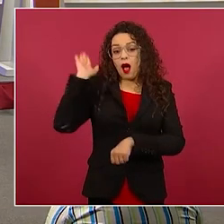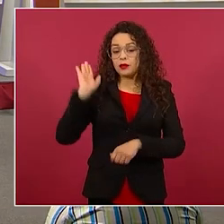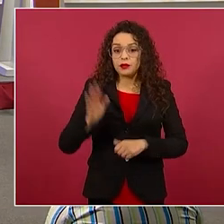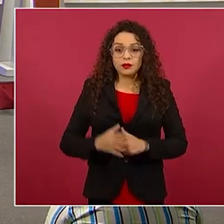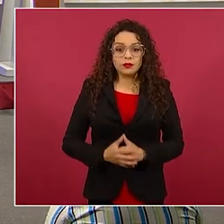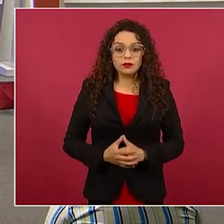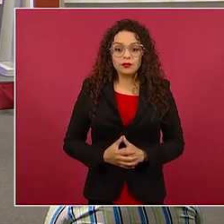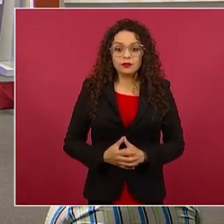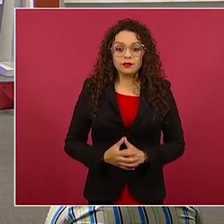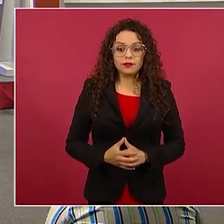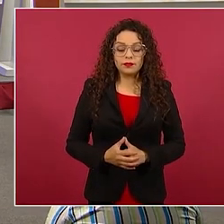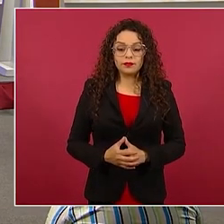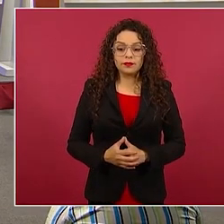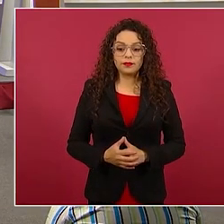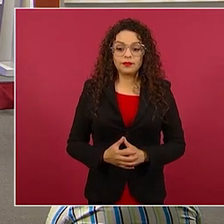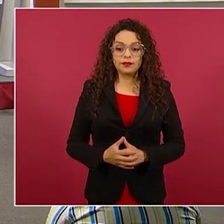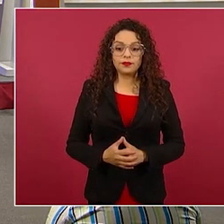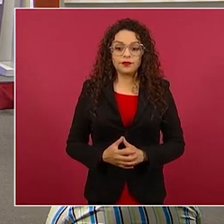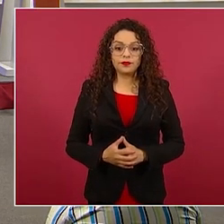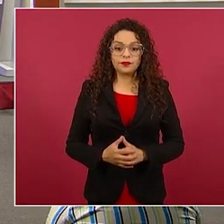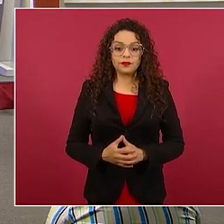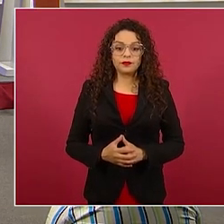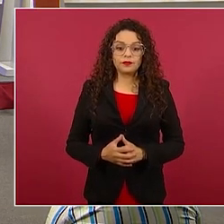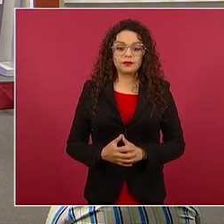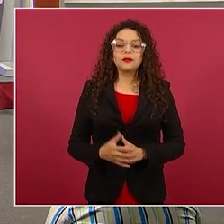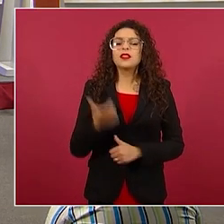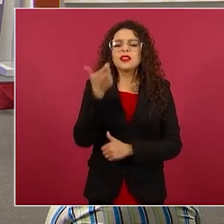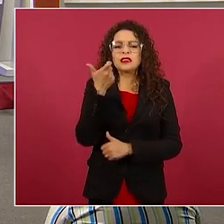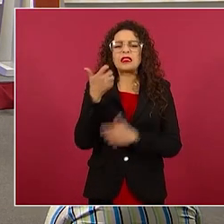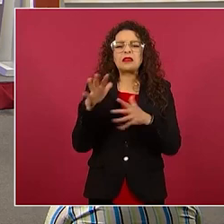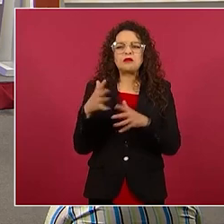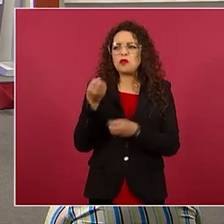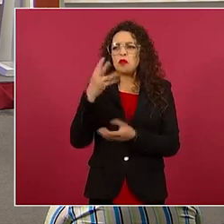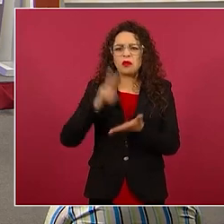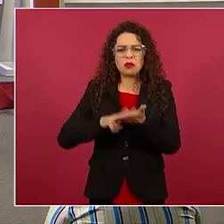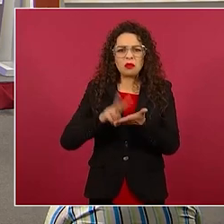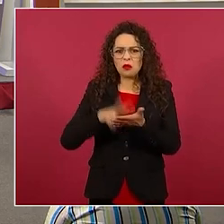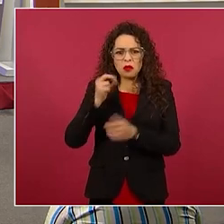¿Cuánto vale? ¿No dice? El precio más o menos.